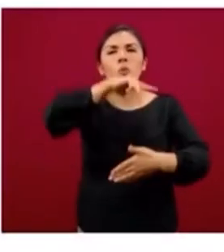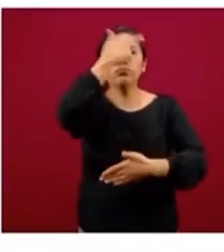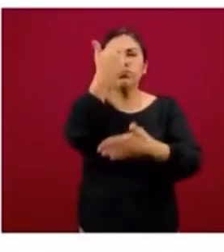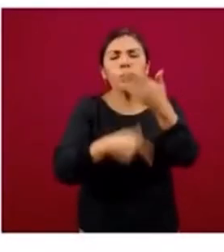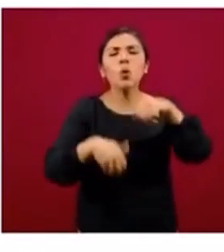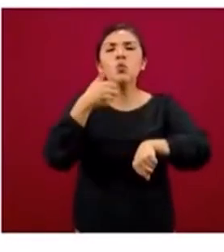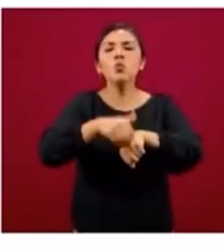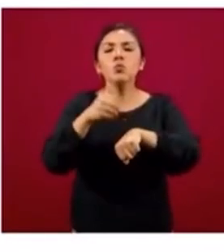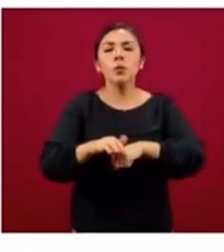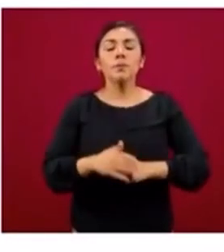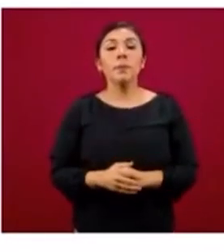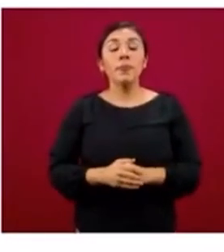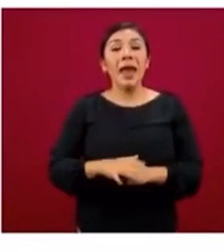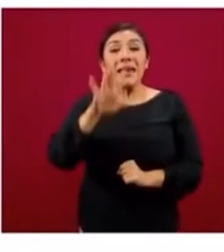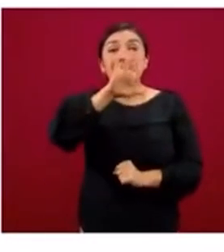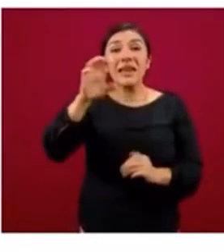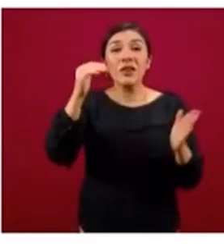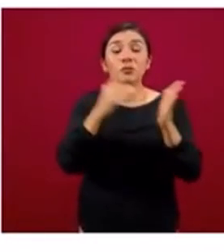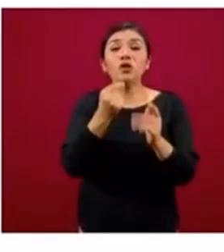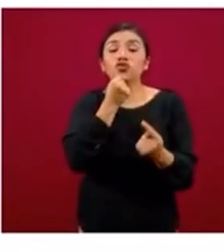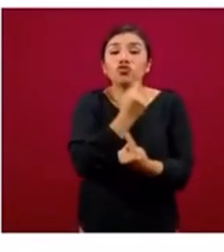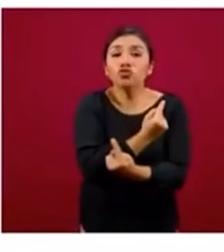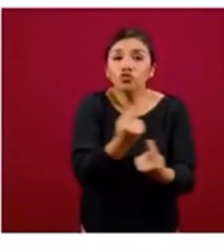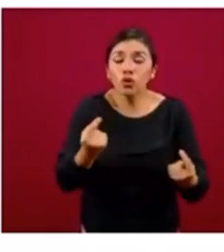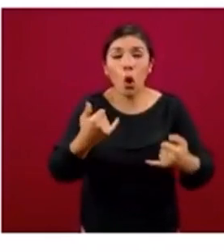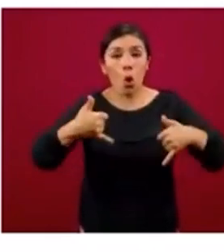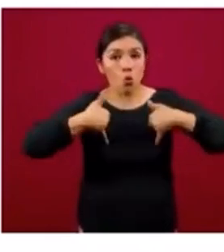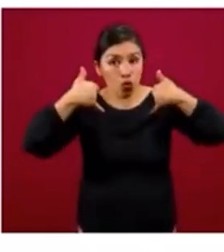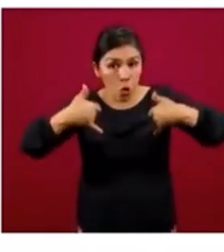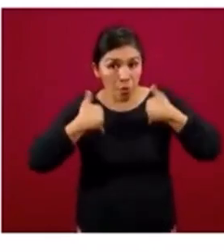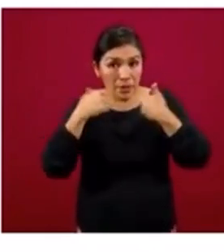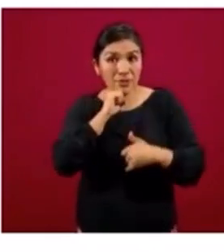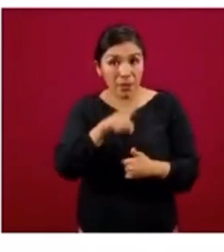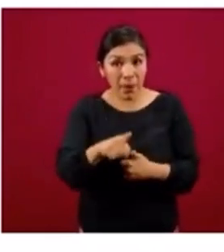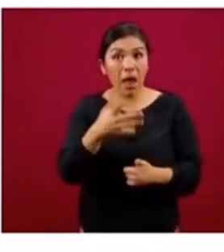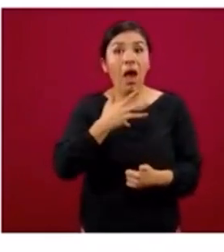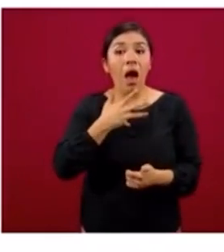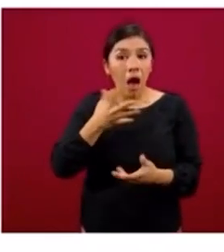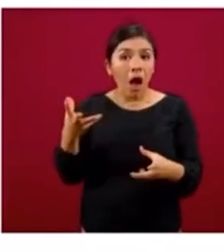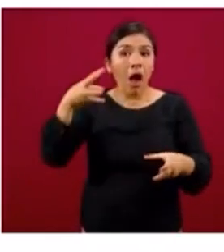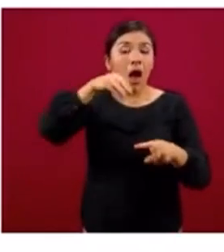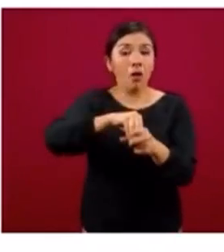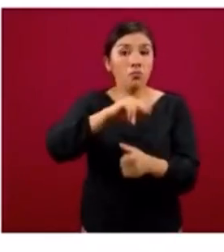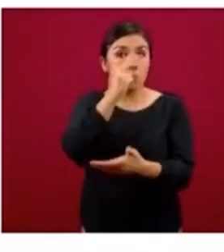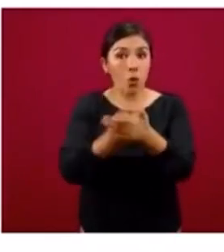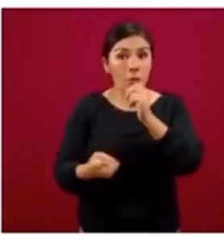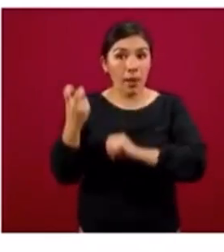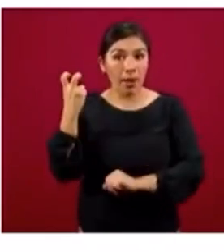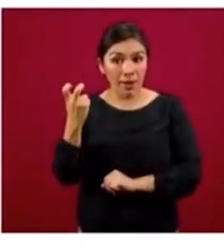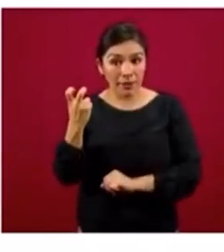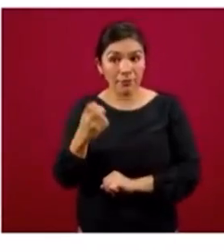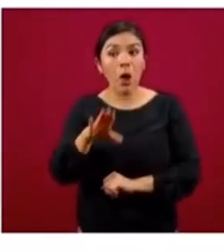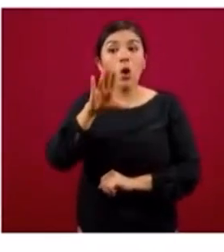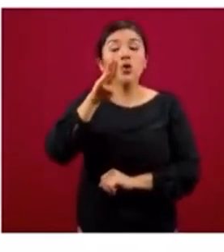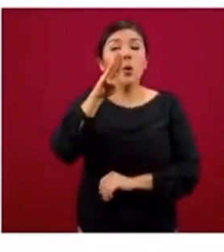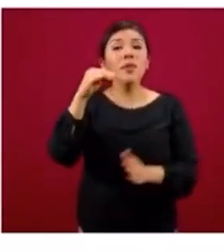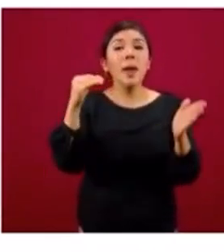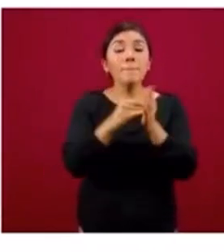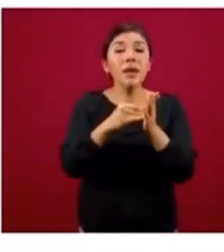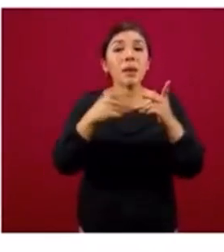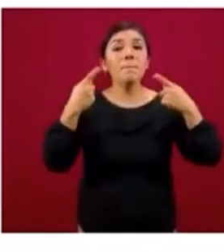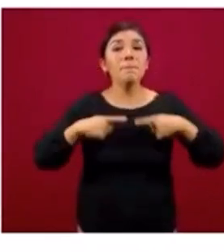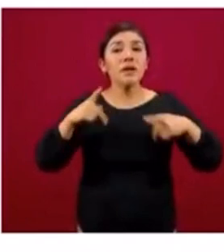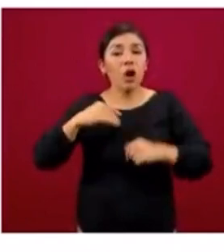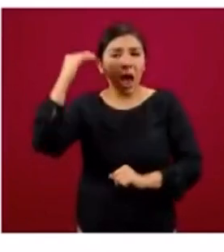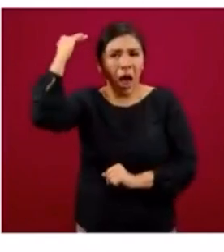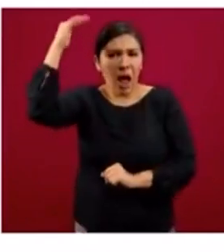500 mil niñas y niños, adolescentes y jóvenes están en este programa, más de 90 mil adultos indígenas y